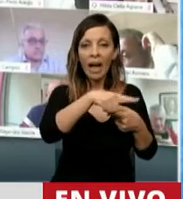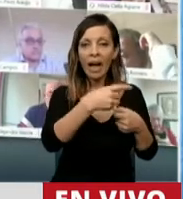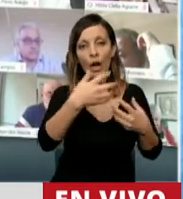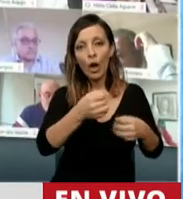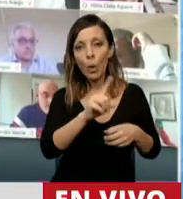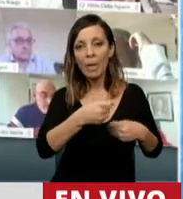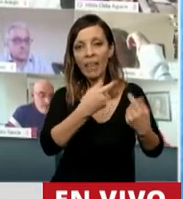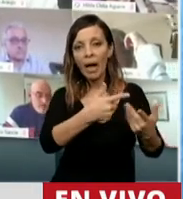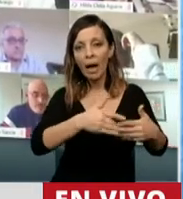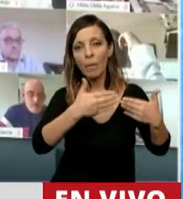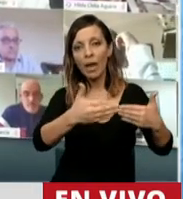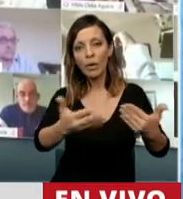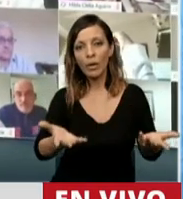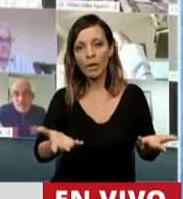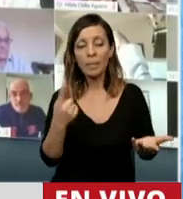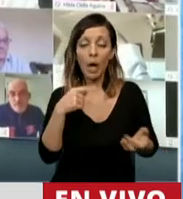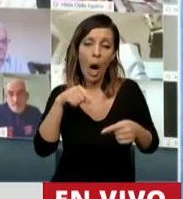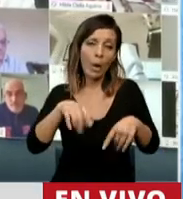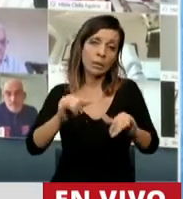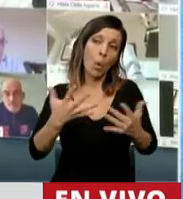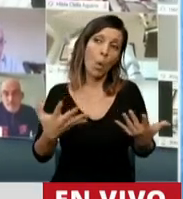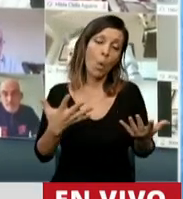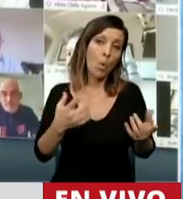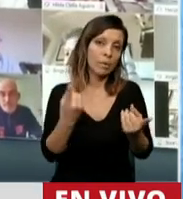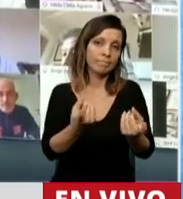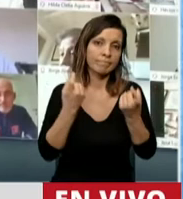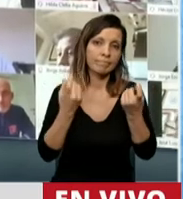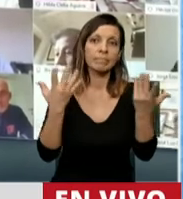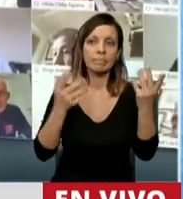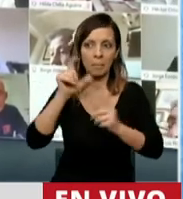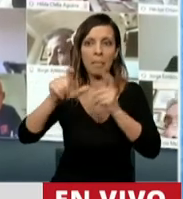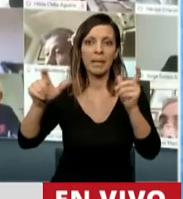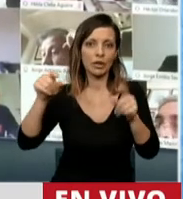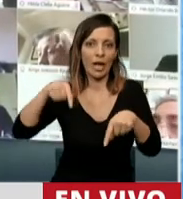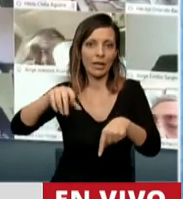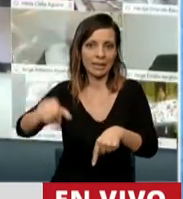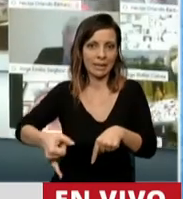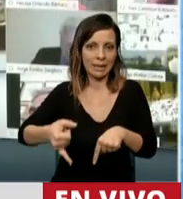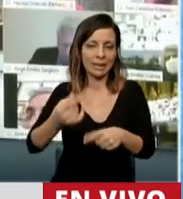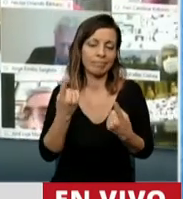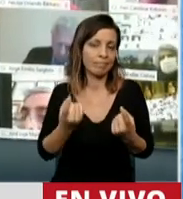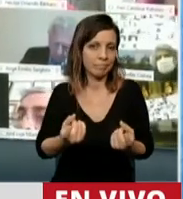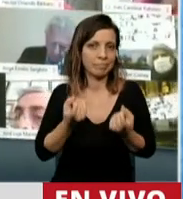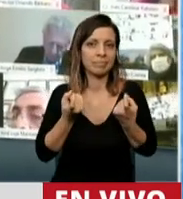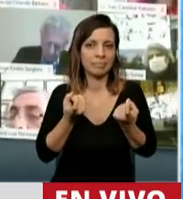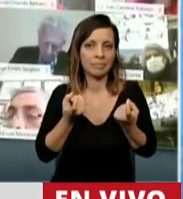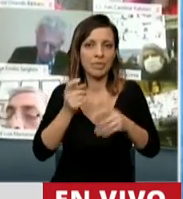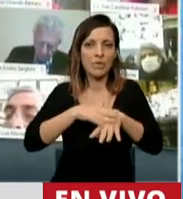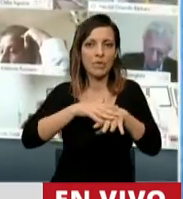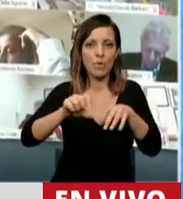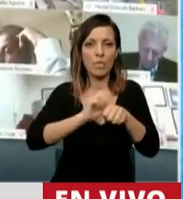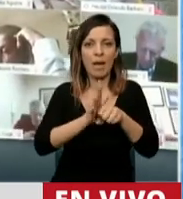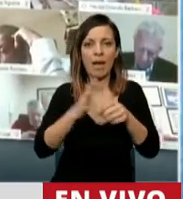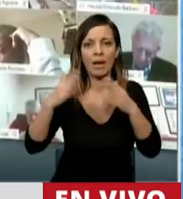particular es una necesidad imperiosa para tantos contribuyentes que por efecto de la cuarentena